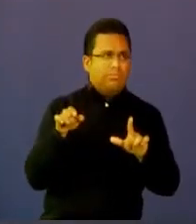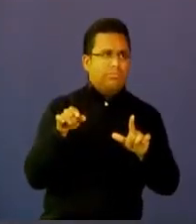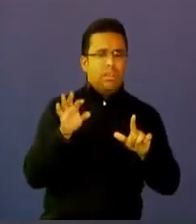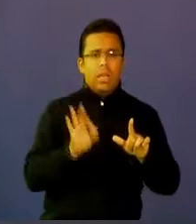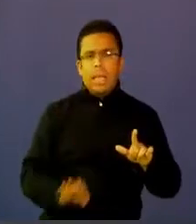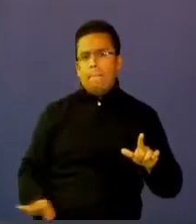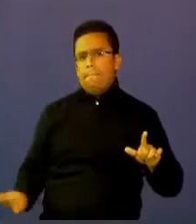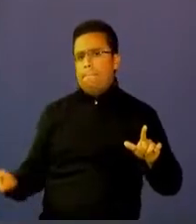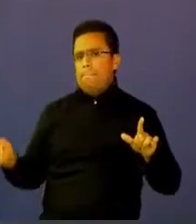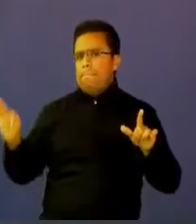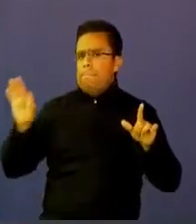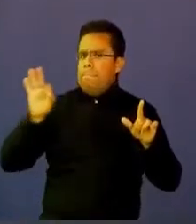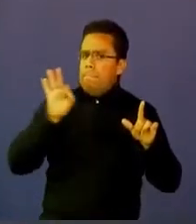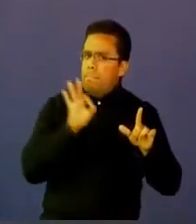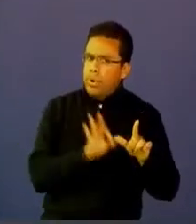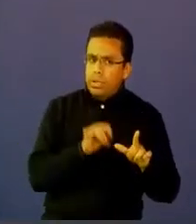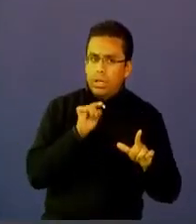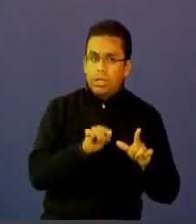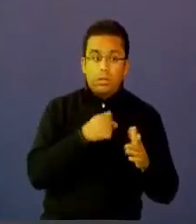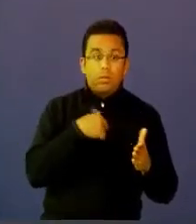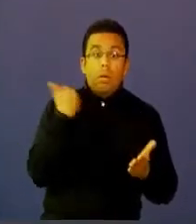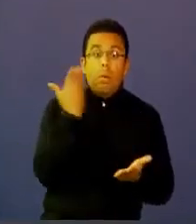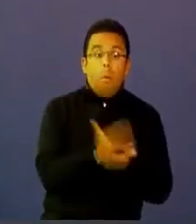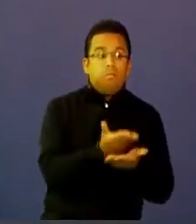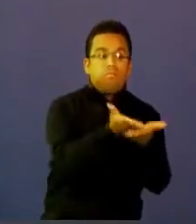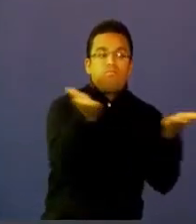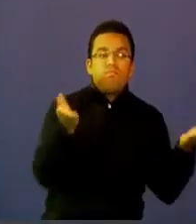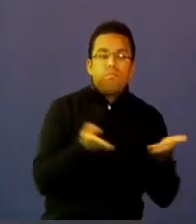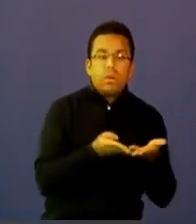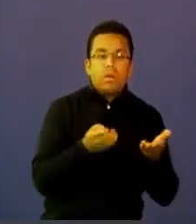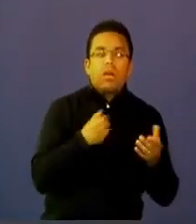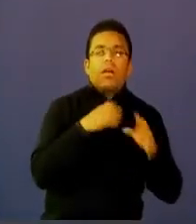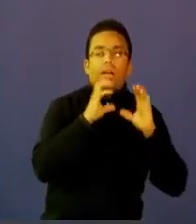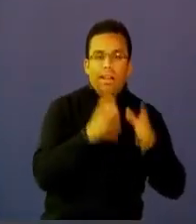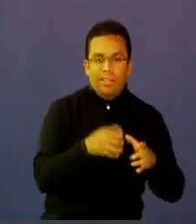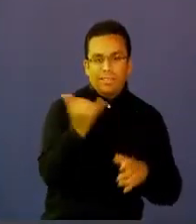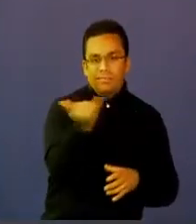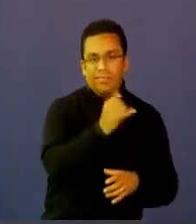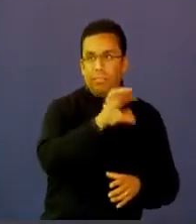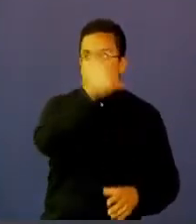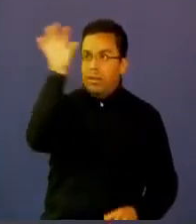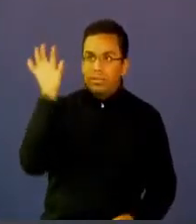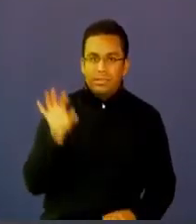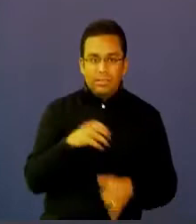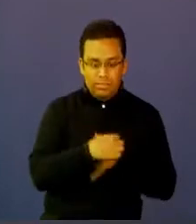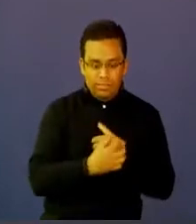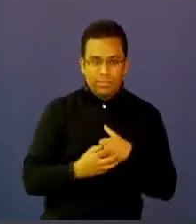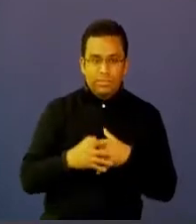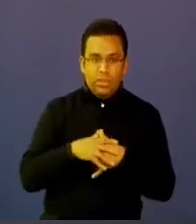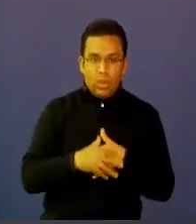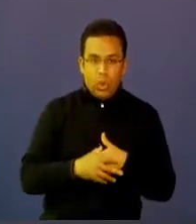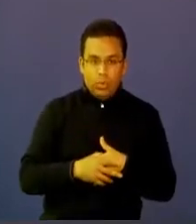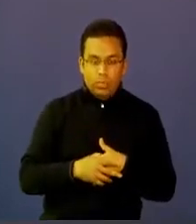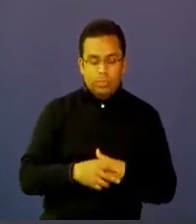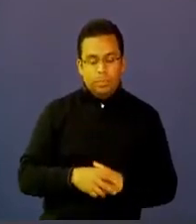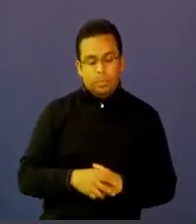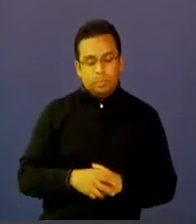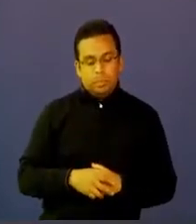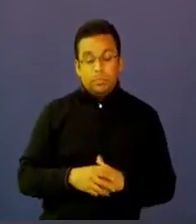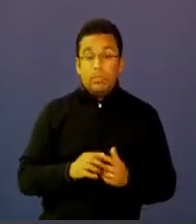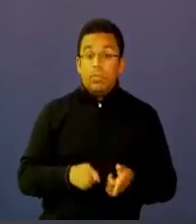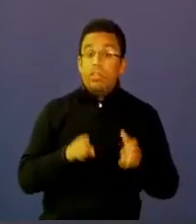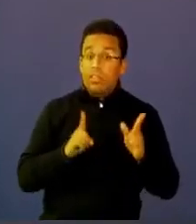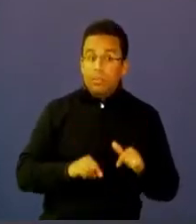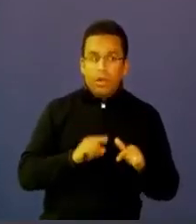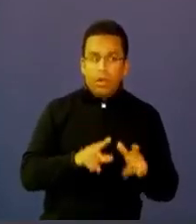importante y se ha impuesto en las aulas de clase de todo el país. Eso también nos ha llevado a tener el